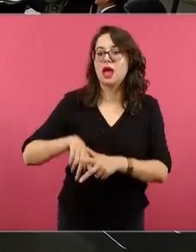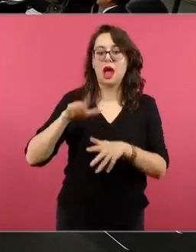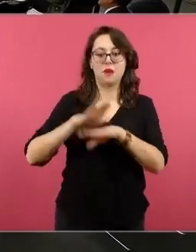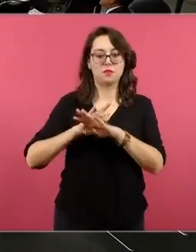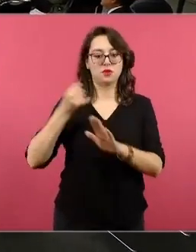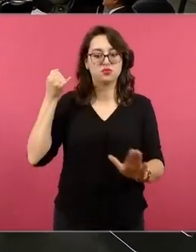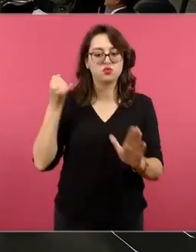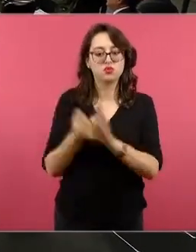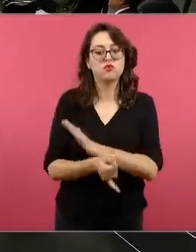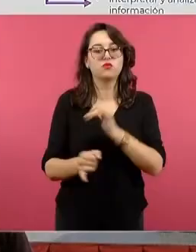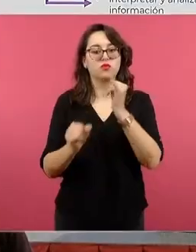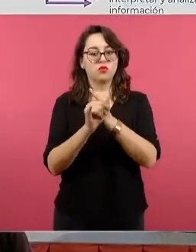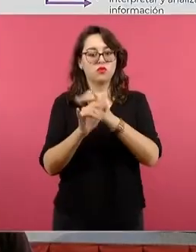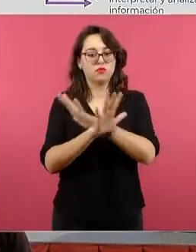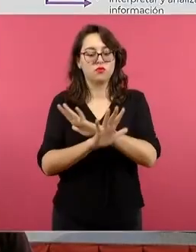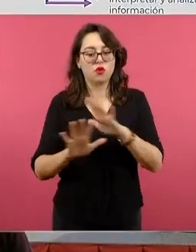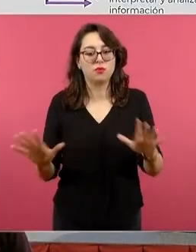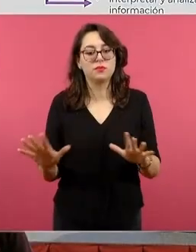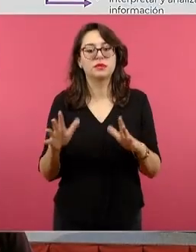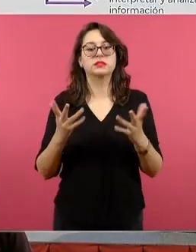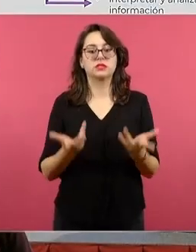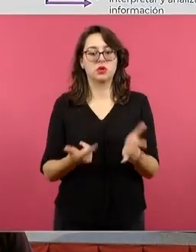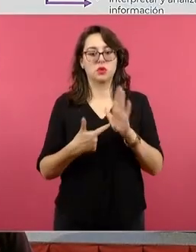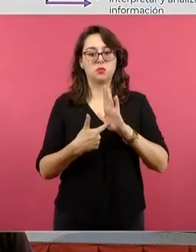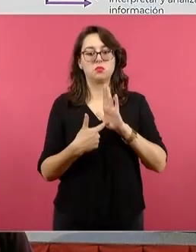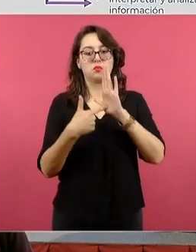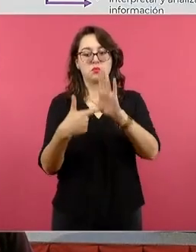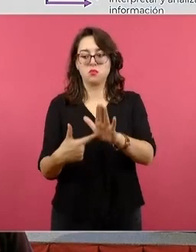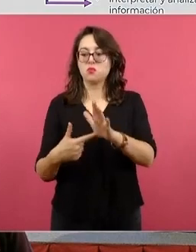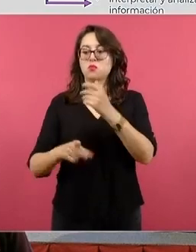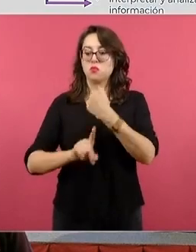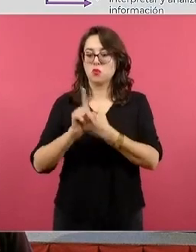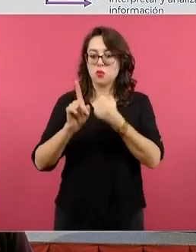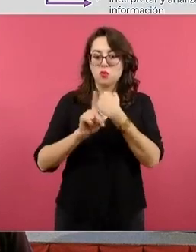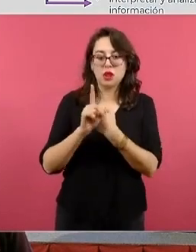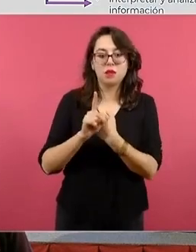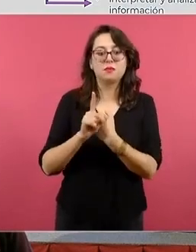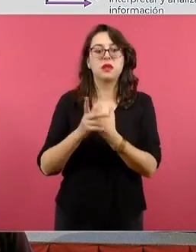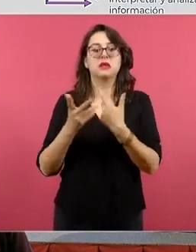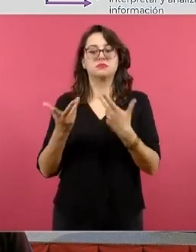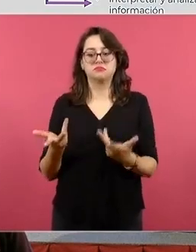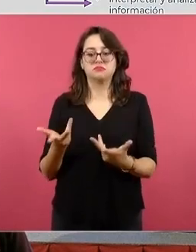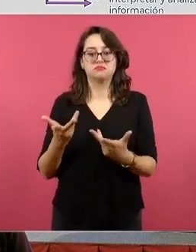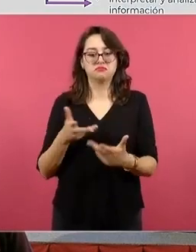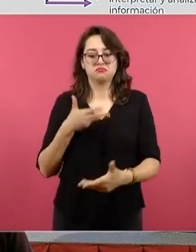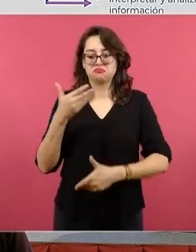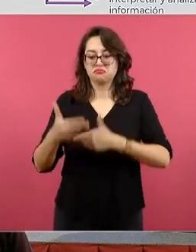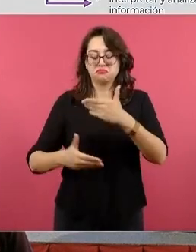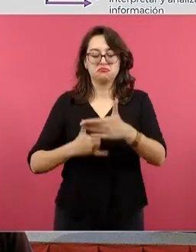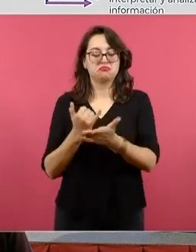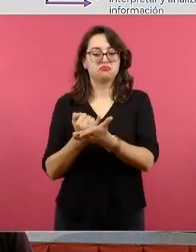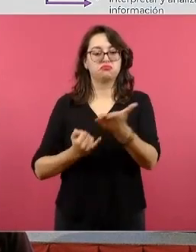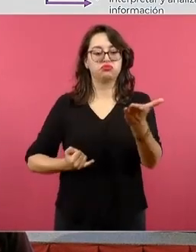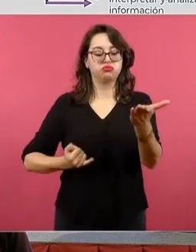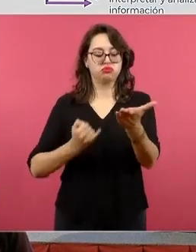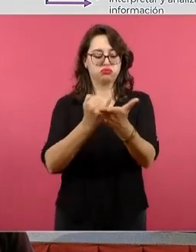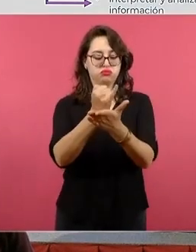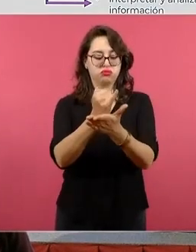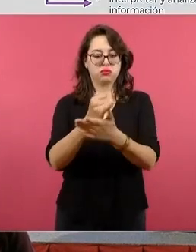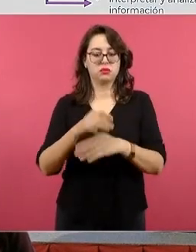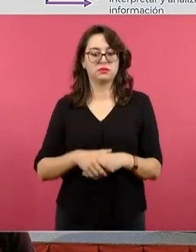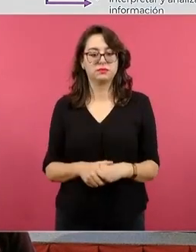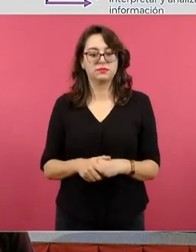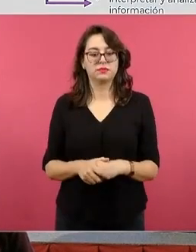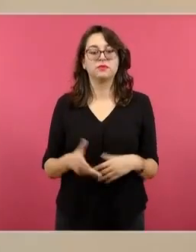está a la mano de un clic, simplificar, resolver problemas y sobre todo, evaluar riesgos y tomar decisiones. Entonces, el mundo